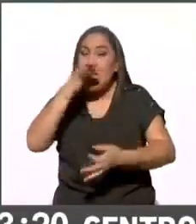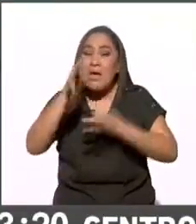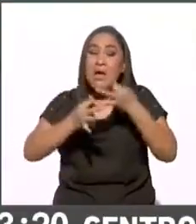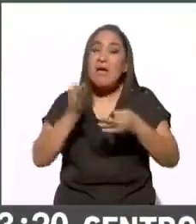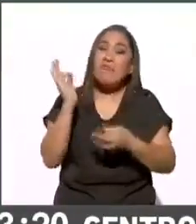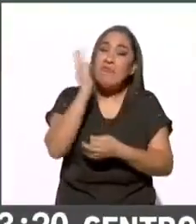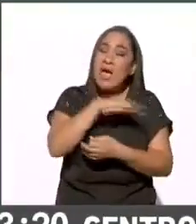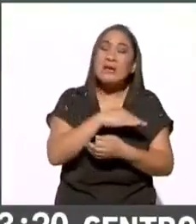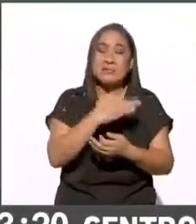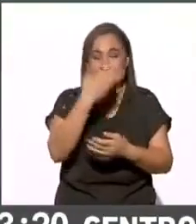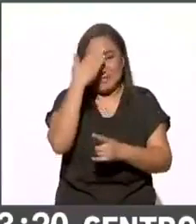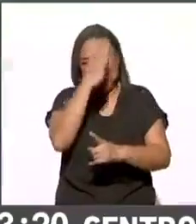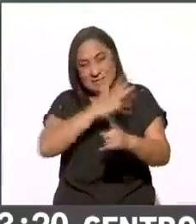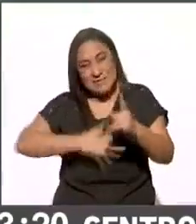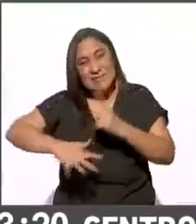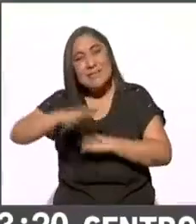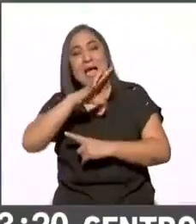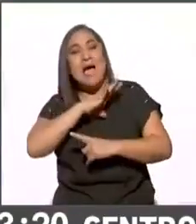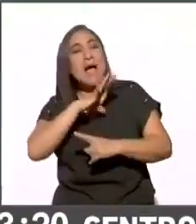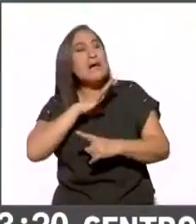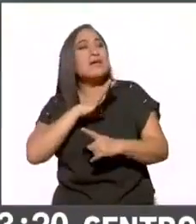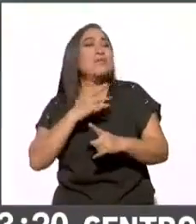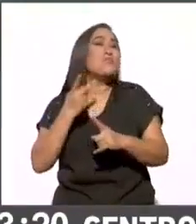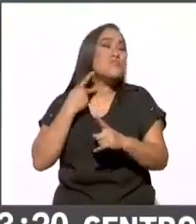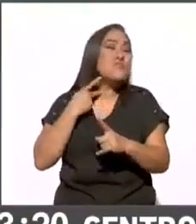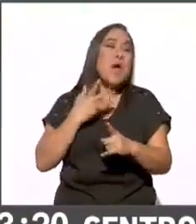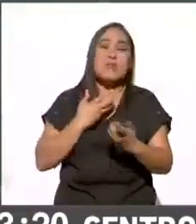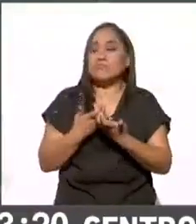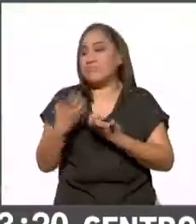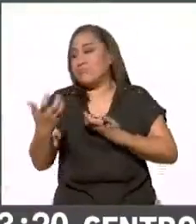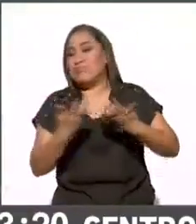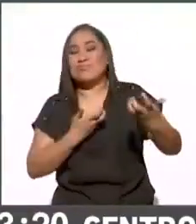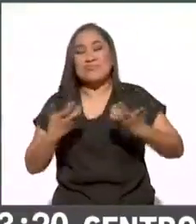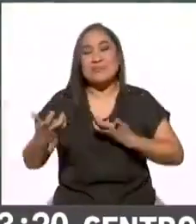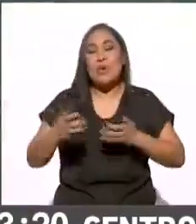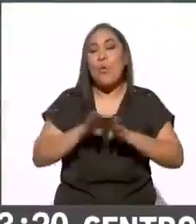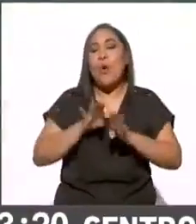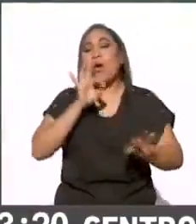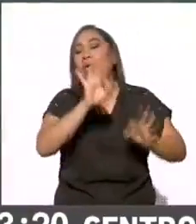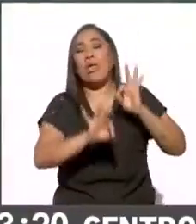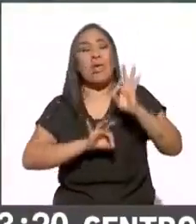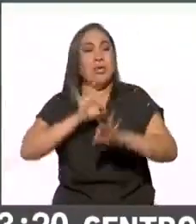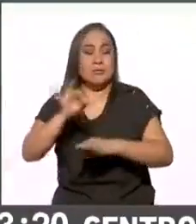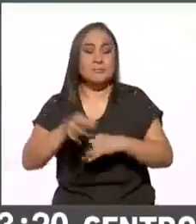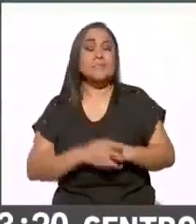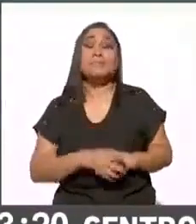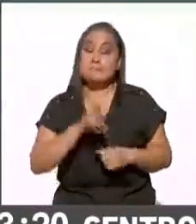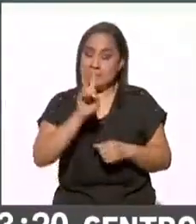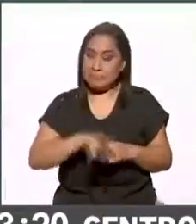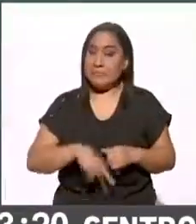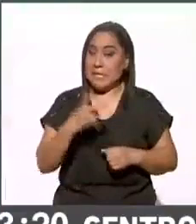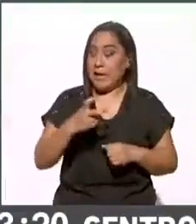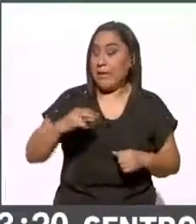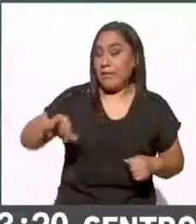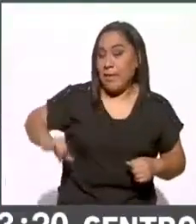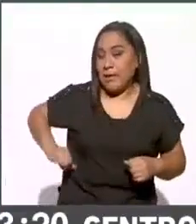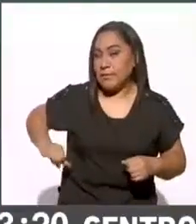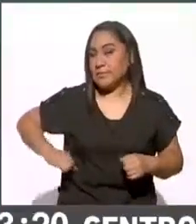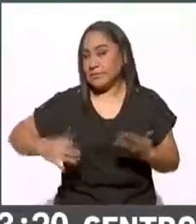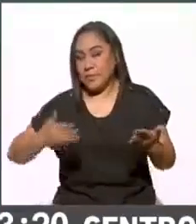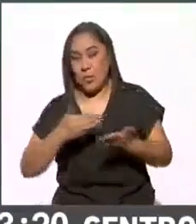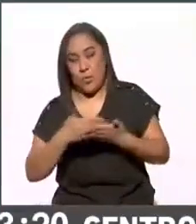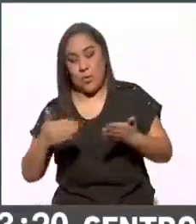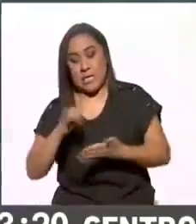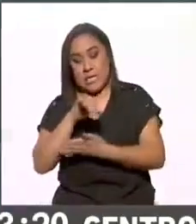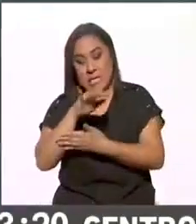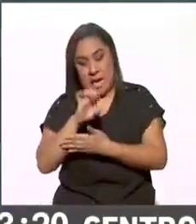donde, evidentemente, hay agendas políticas, hay polarización, etcétera. Sí, y además muy interesante porque ya con los datos que ha dado el